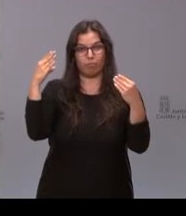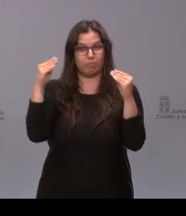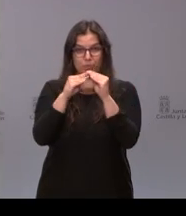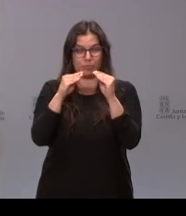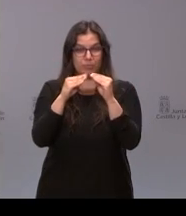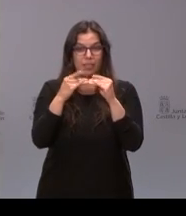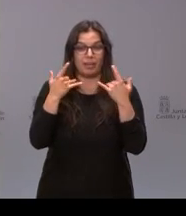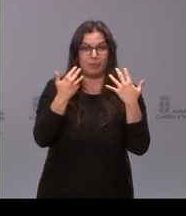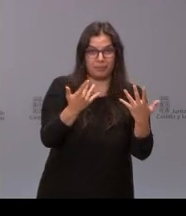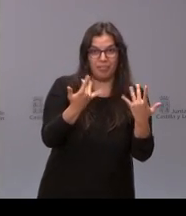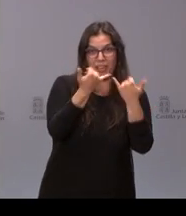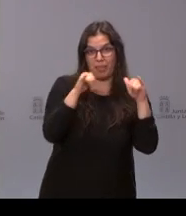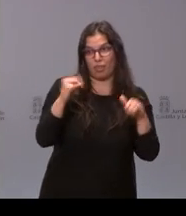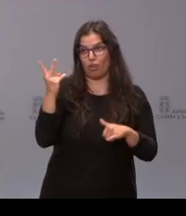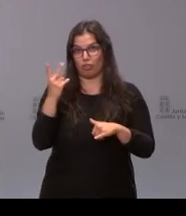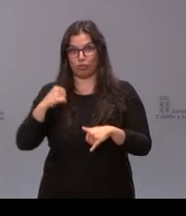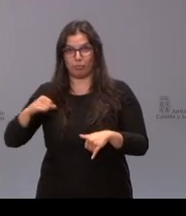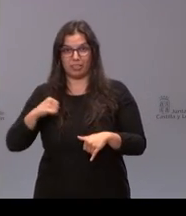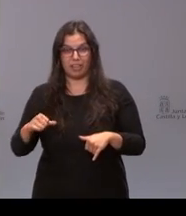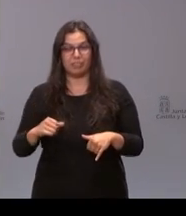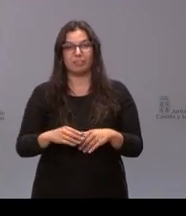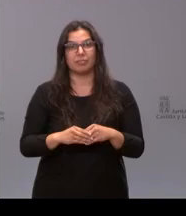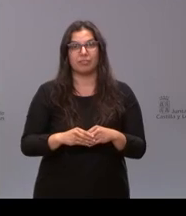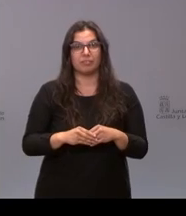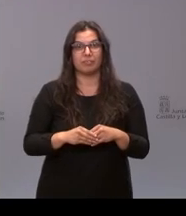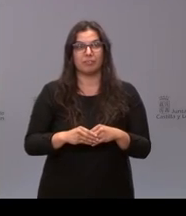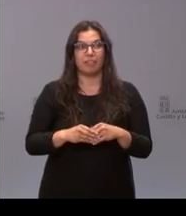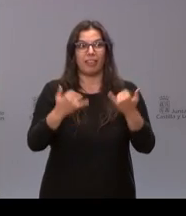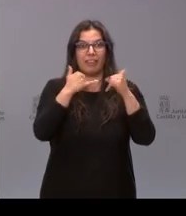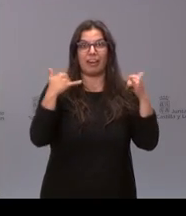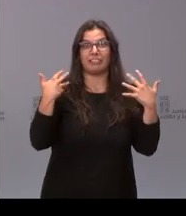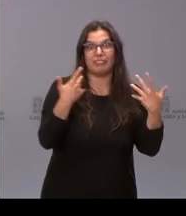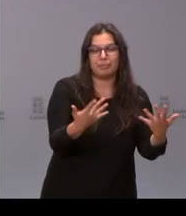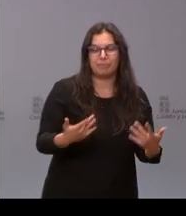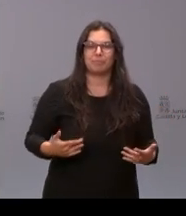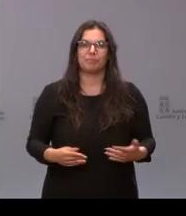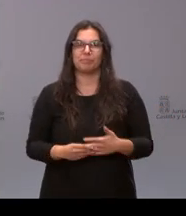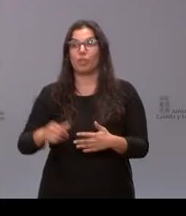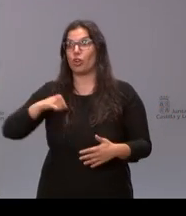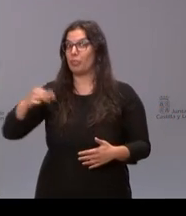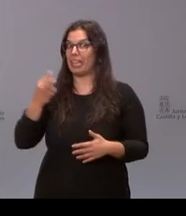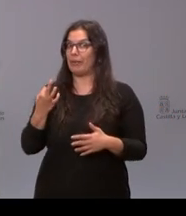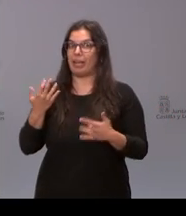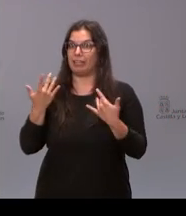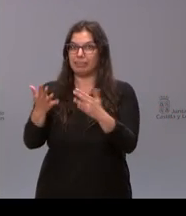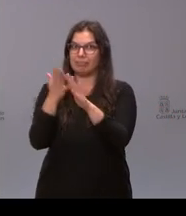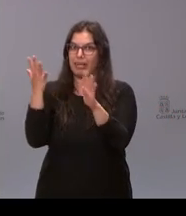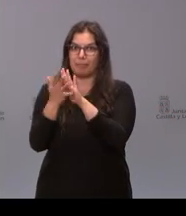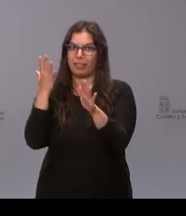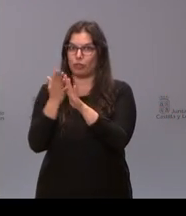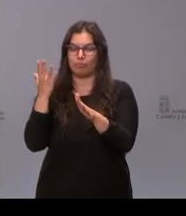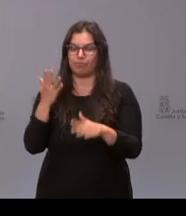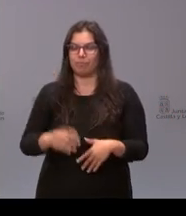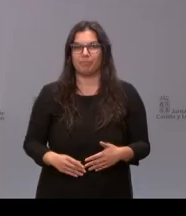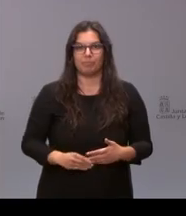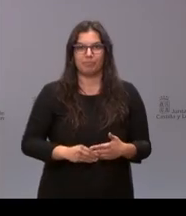de celeridad celebración es acelerar un hospital tiene que ser acelerado rápido